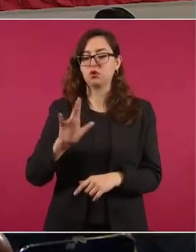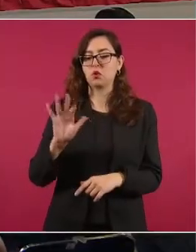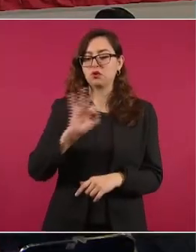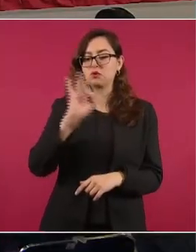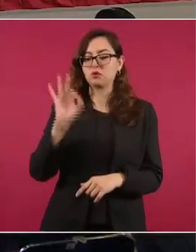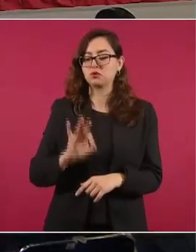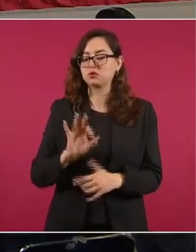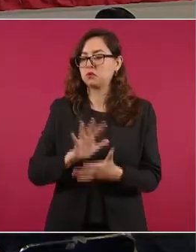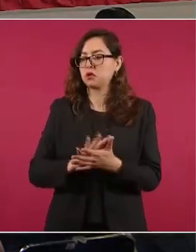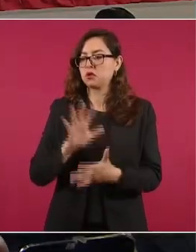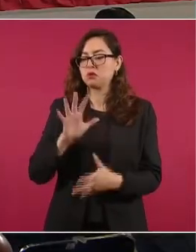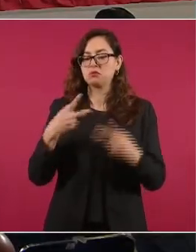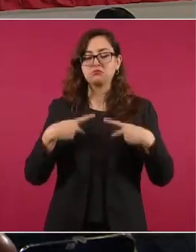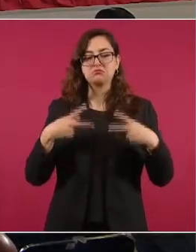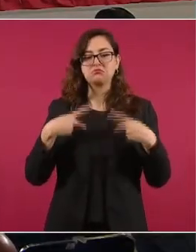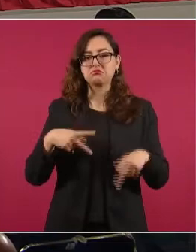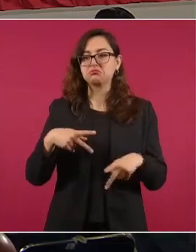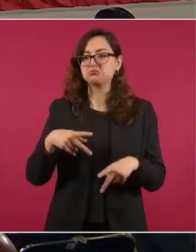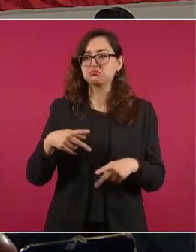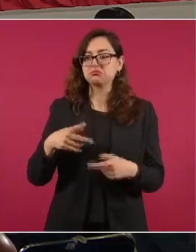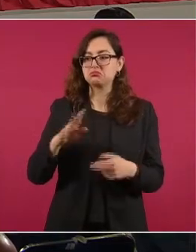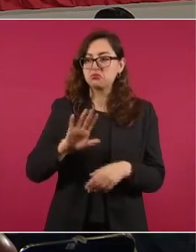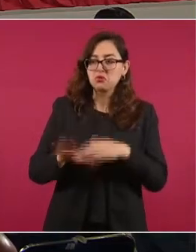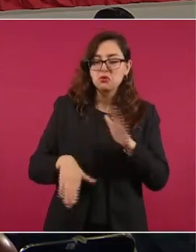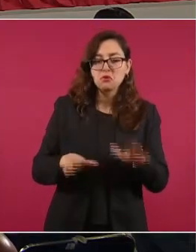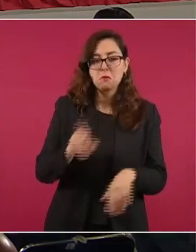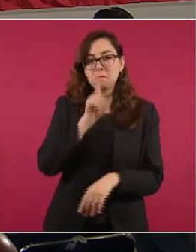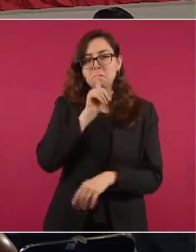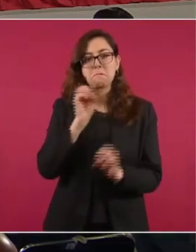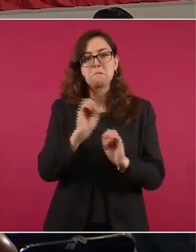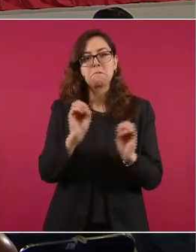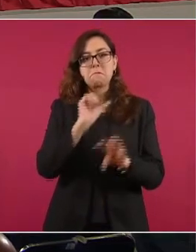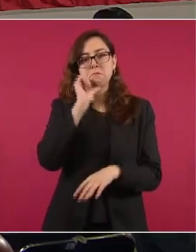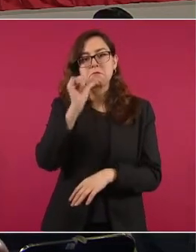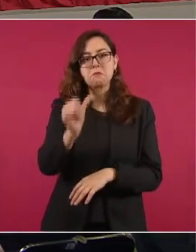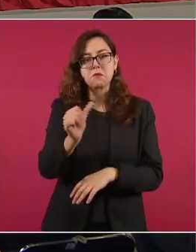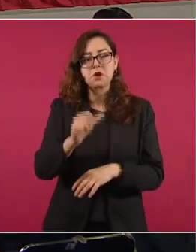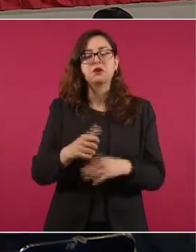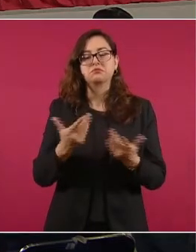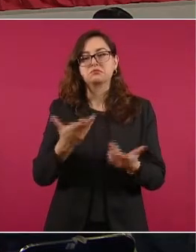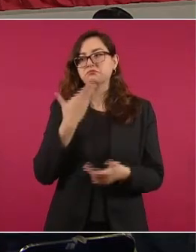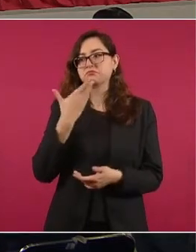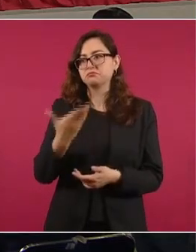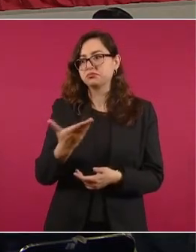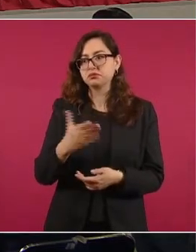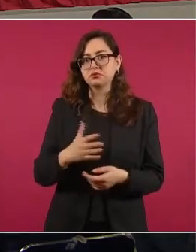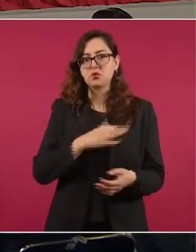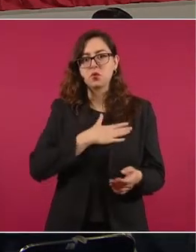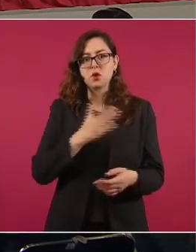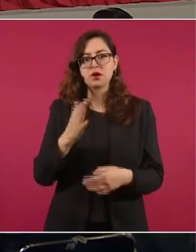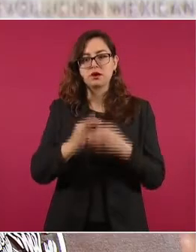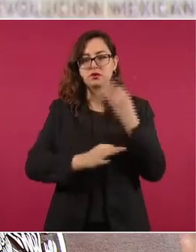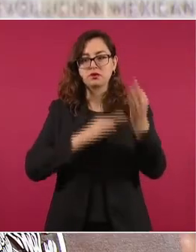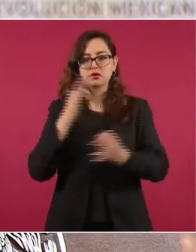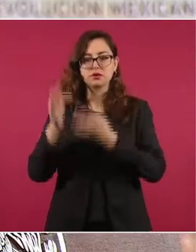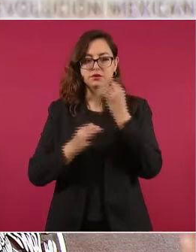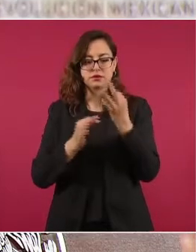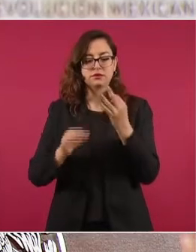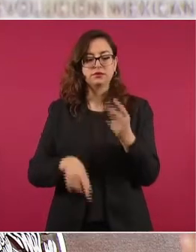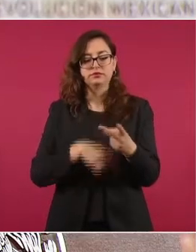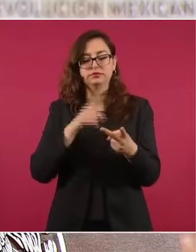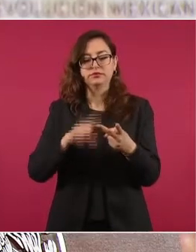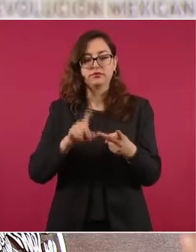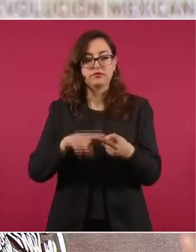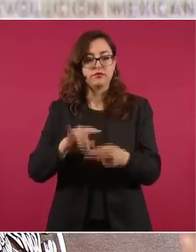sin defunciones. Entonces, vamos muy bien en ese sentido. Y la vacunación seguimos avanzando, esta